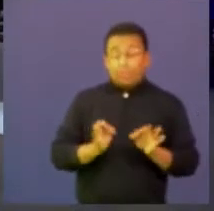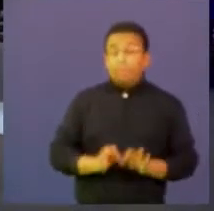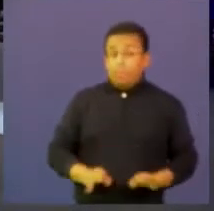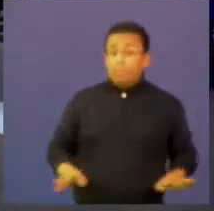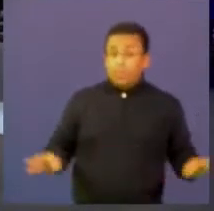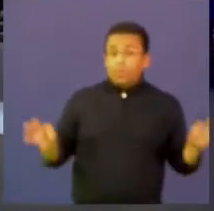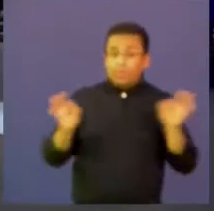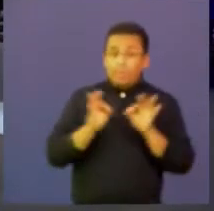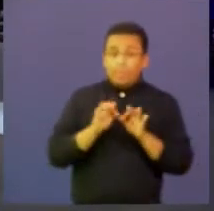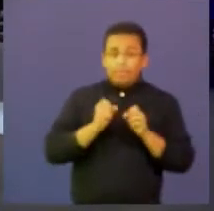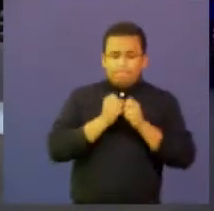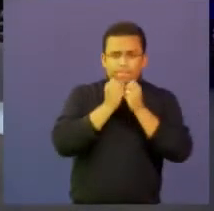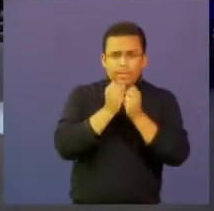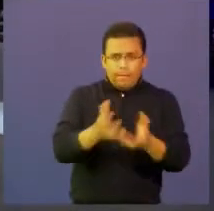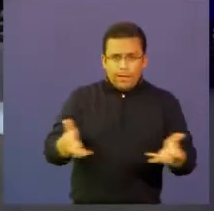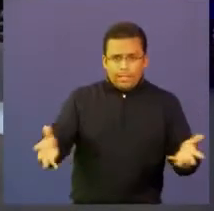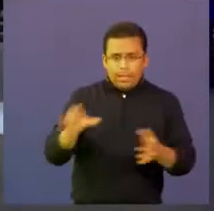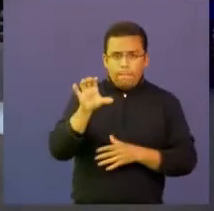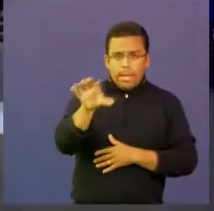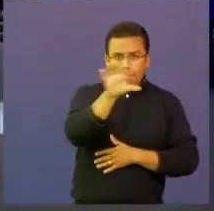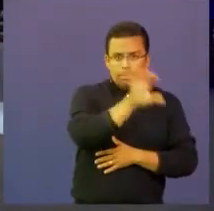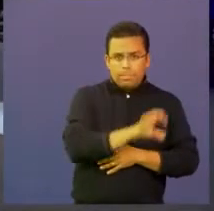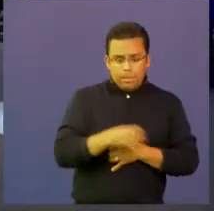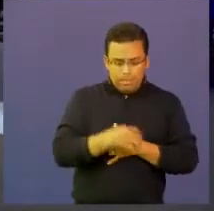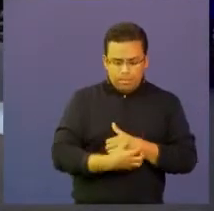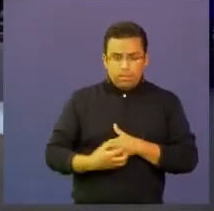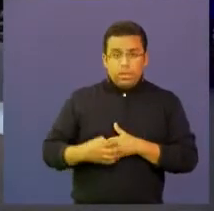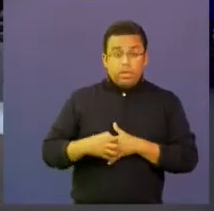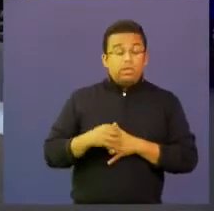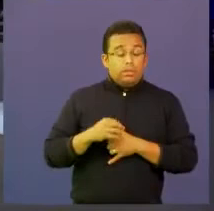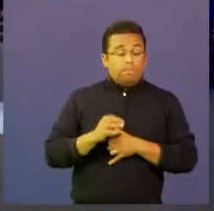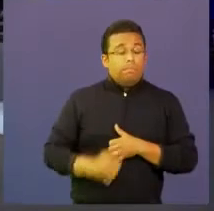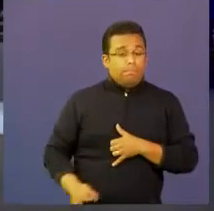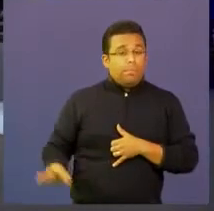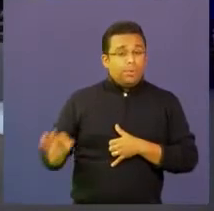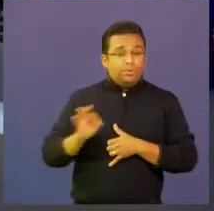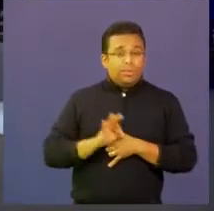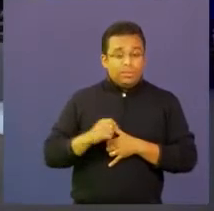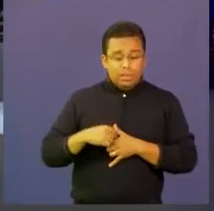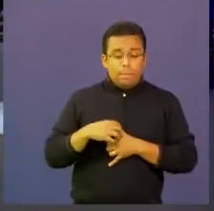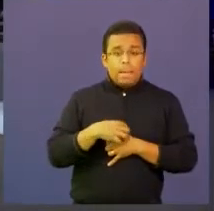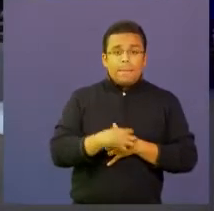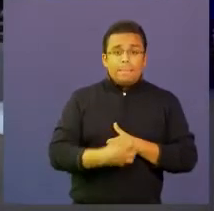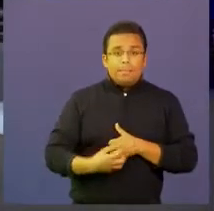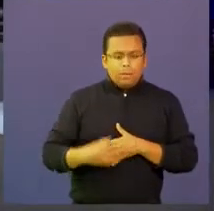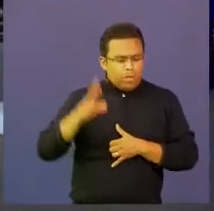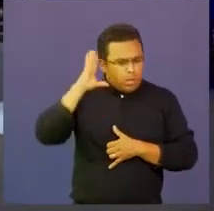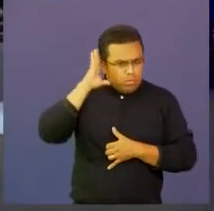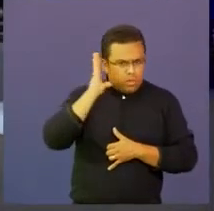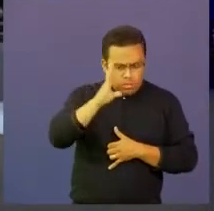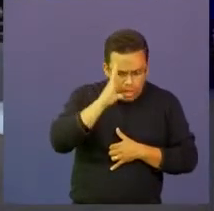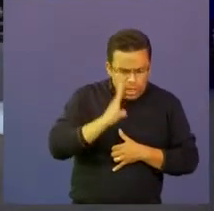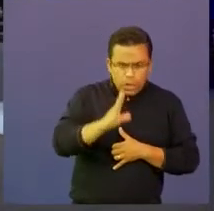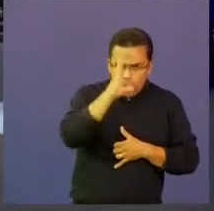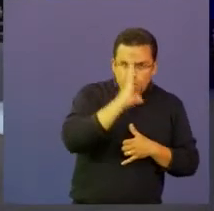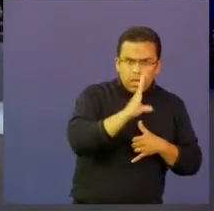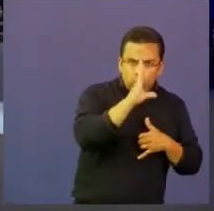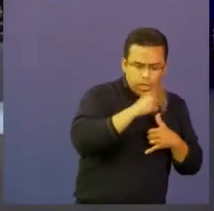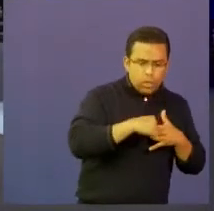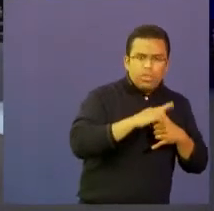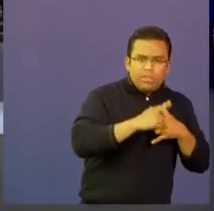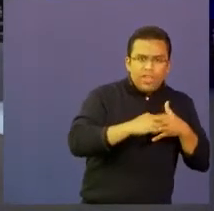la diversidad del país cómo se den escuchadas las voces de las distintas regiones de los distintos cuidadores